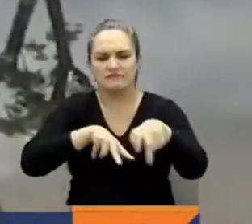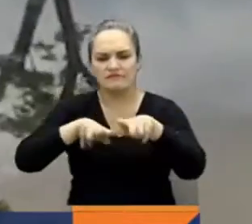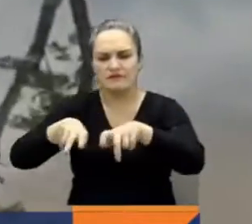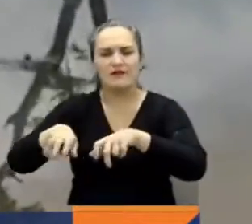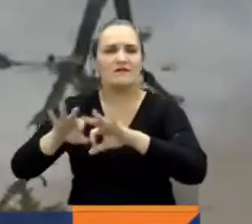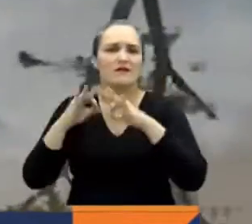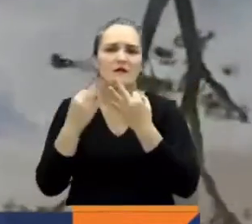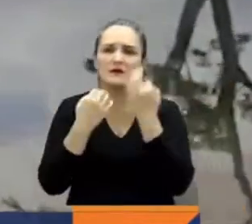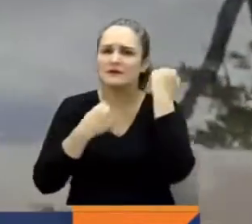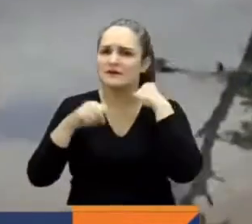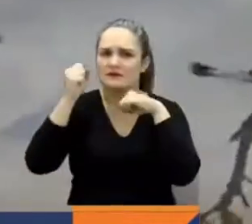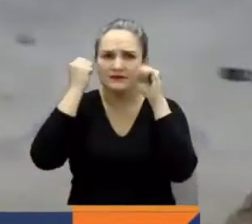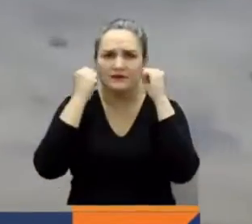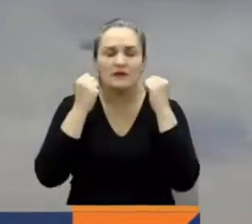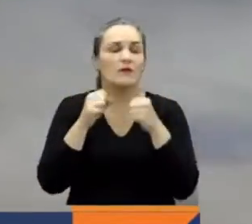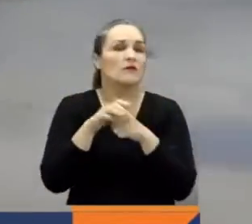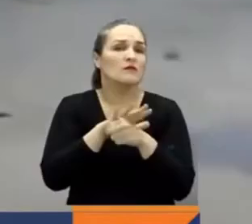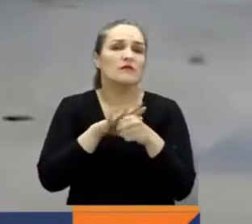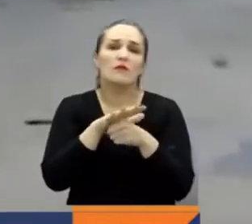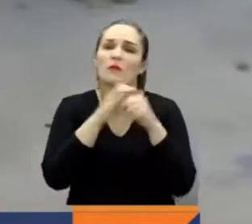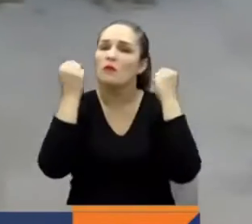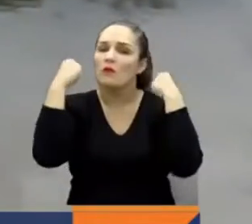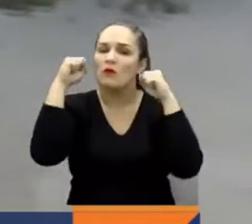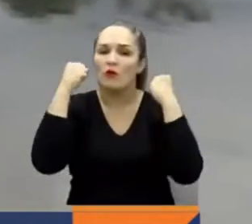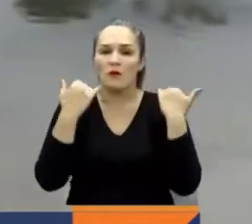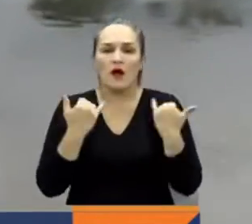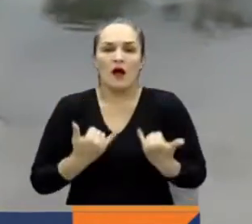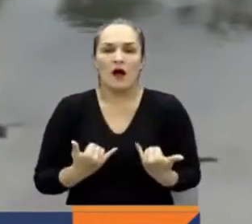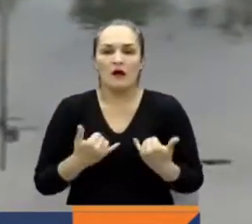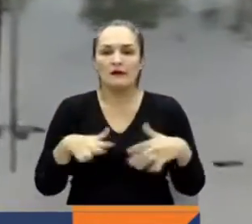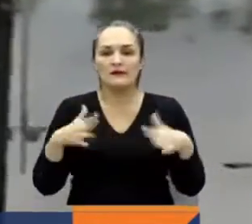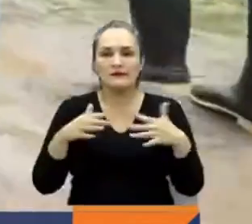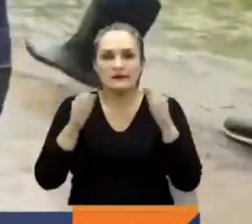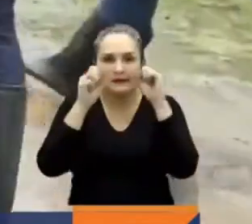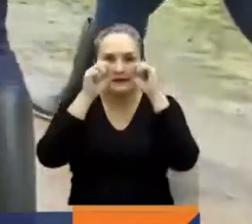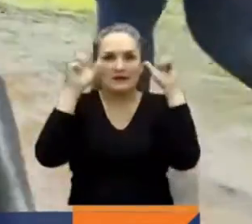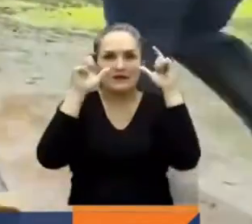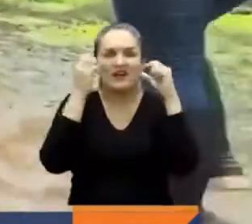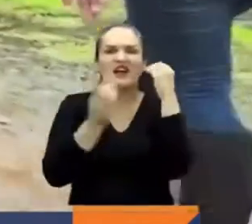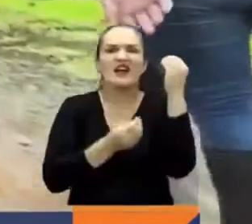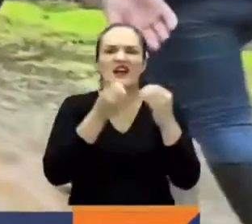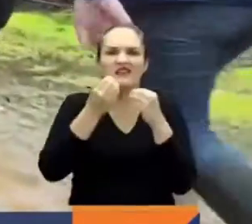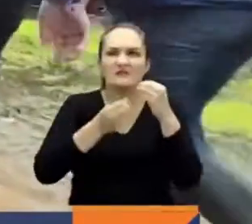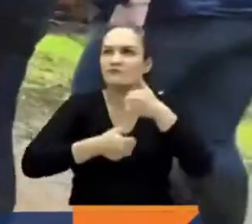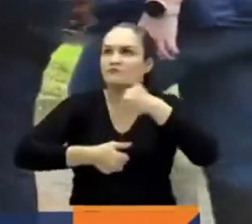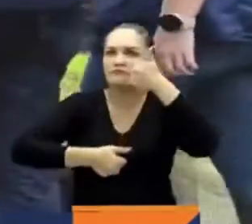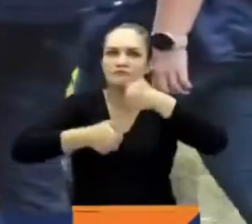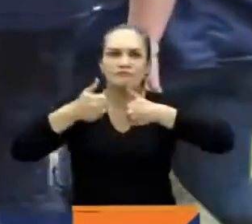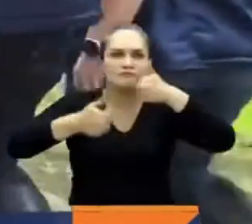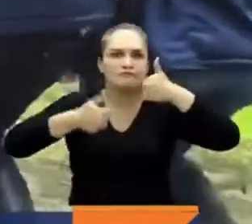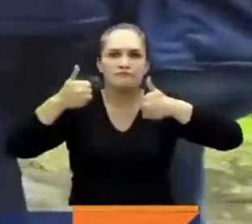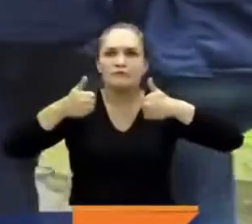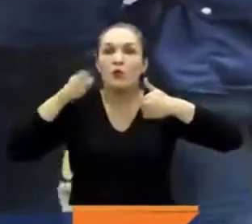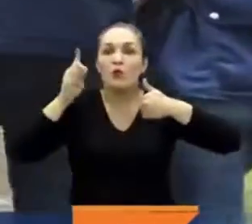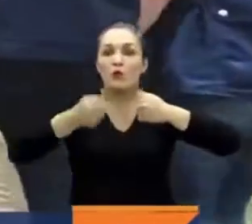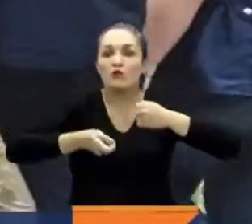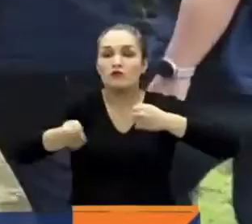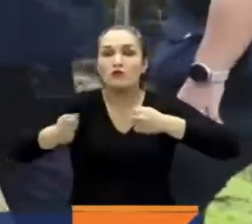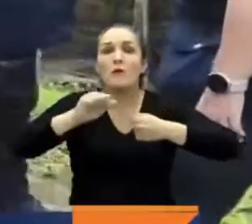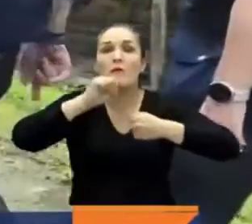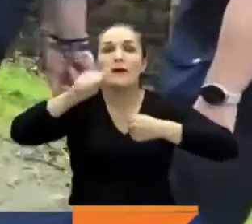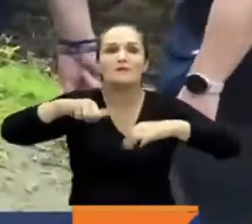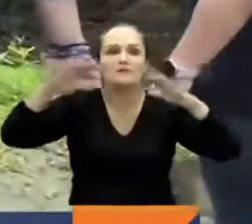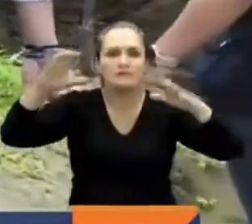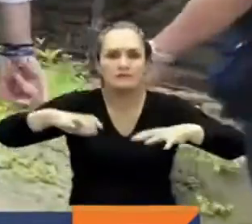La preocupante situación en el país encendió la alerta de las autoridades ambientales, sobre todo por la llegada de la segunda ola invernal. El